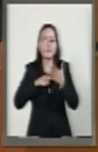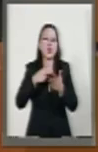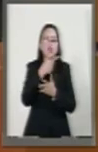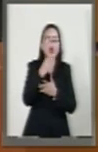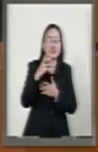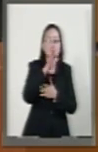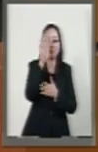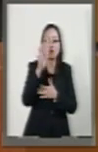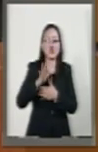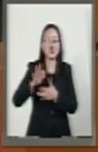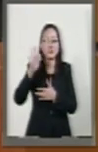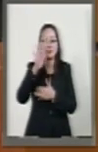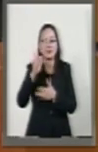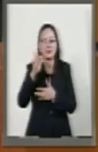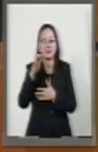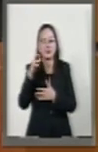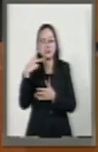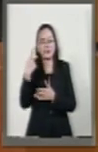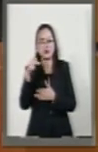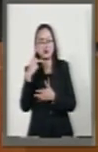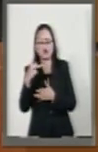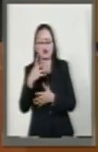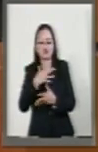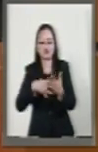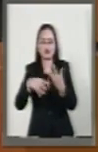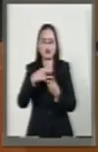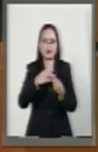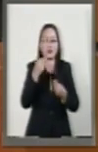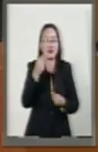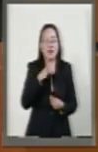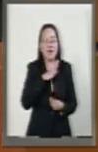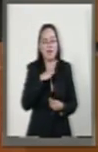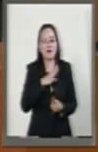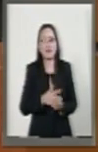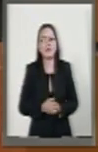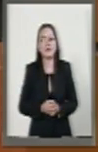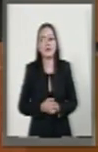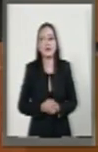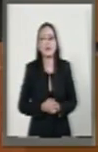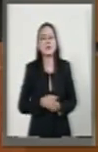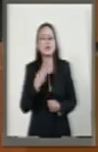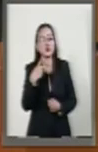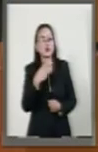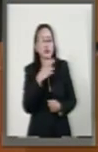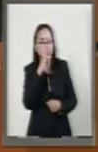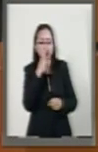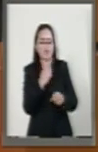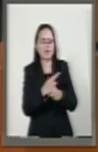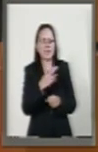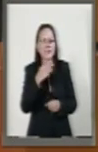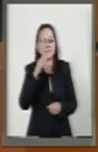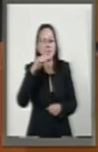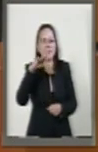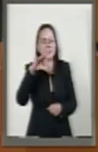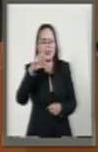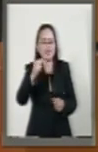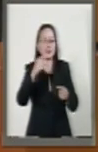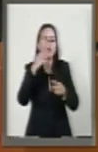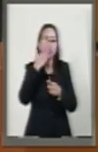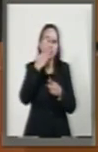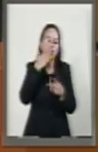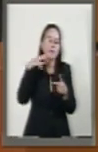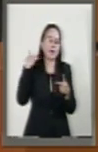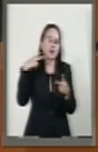% de sus participaciones. Y las obligaciones financieras de Sonora, Veracruz